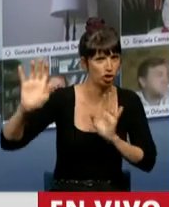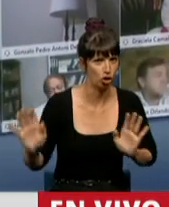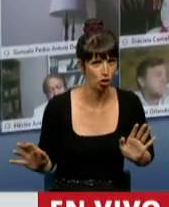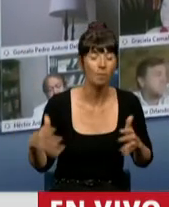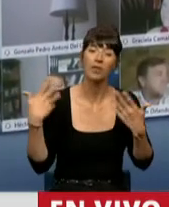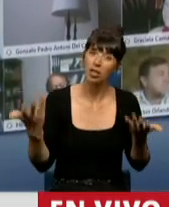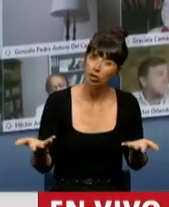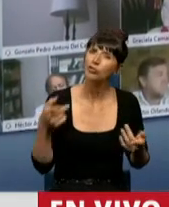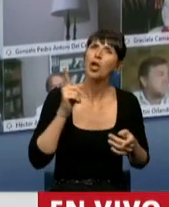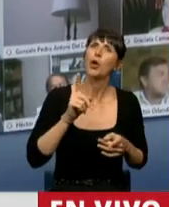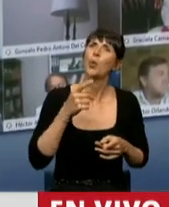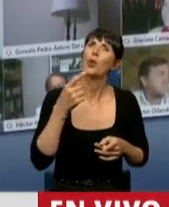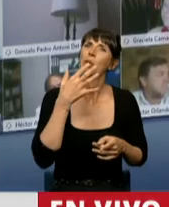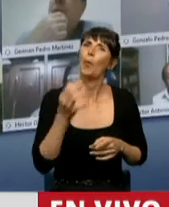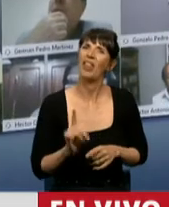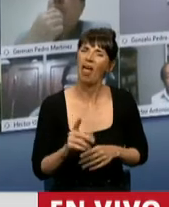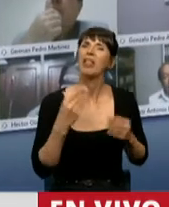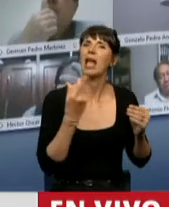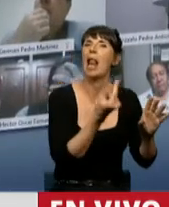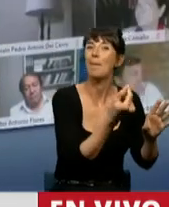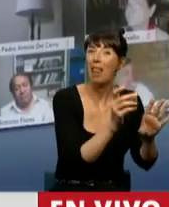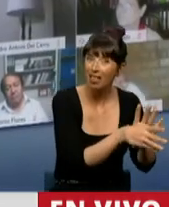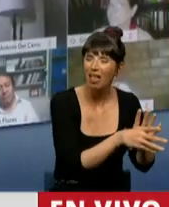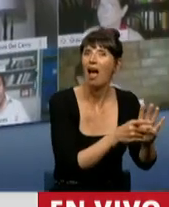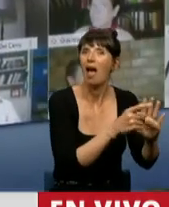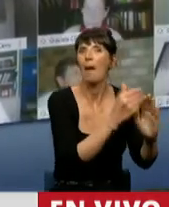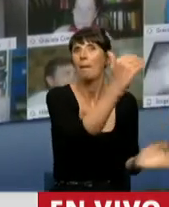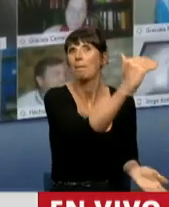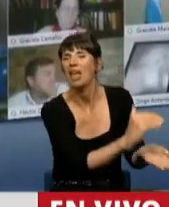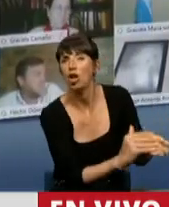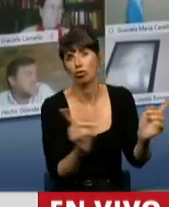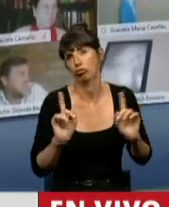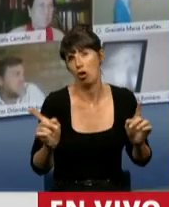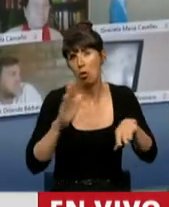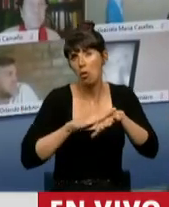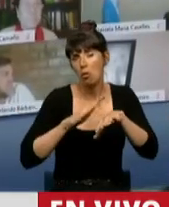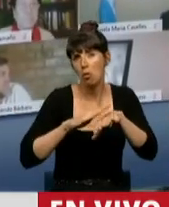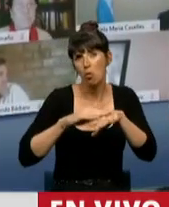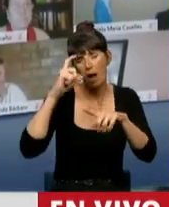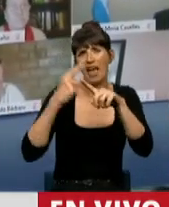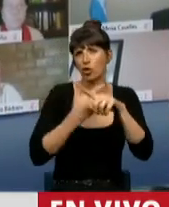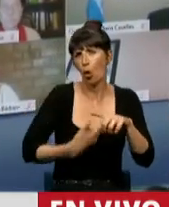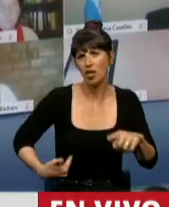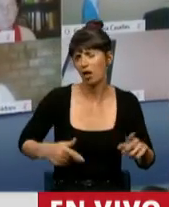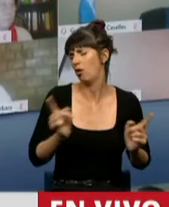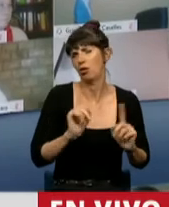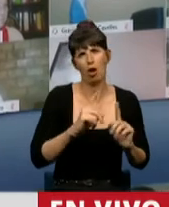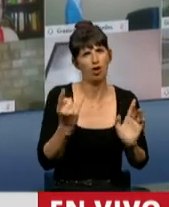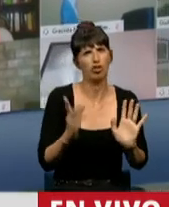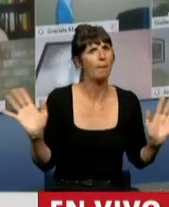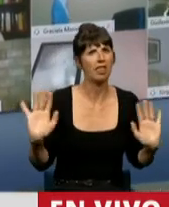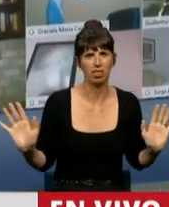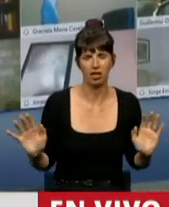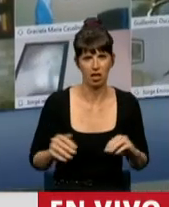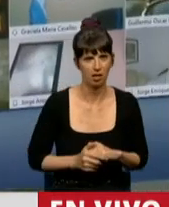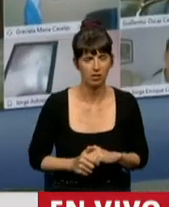es cierto que se haya desfinanciado o que la gestión anterior haya producido una disminución en el valor de los